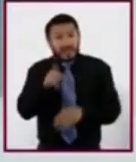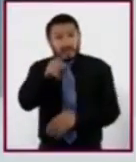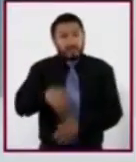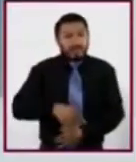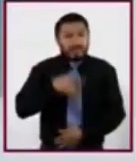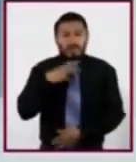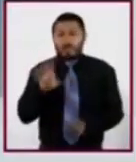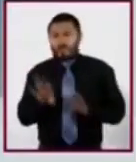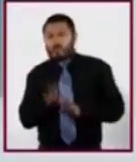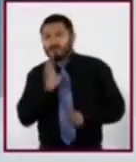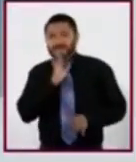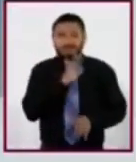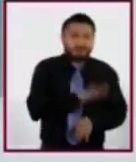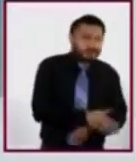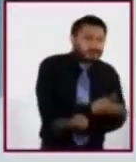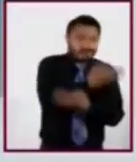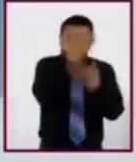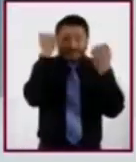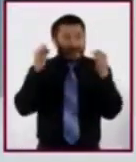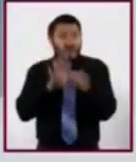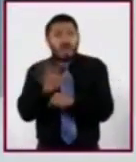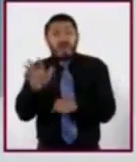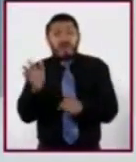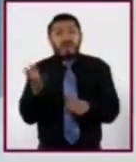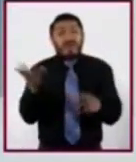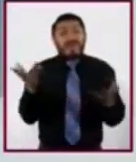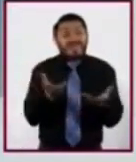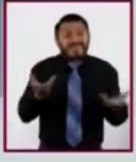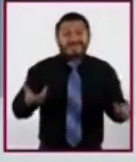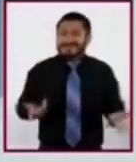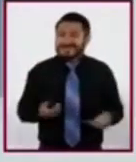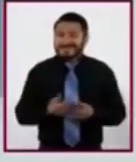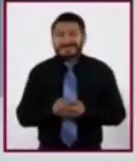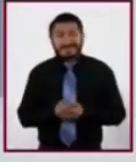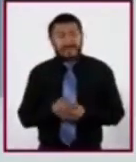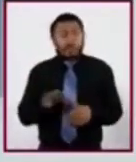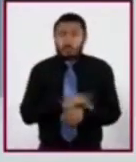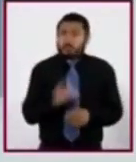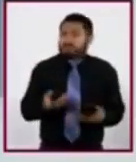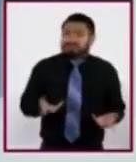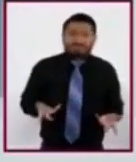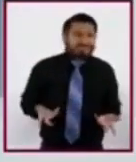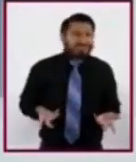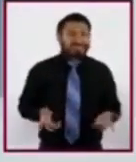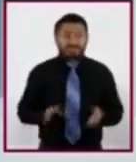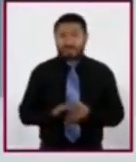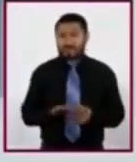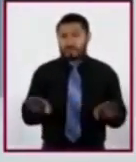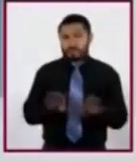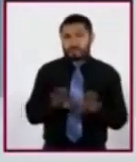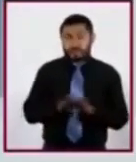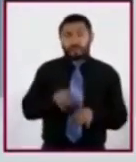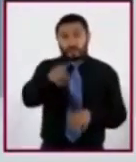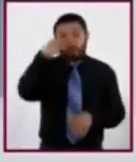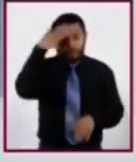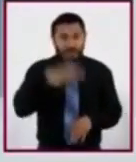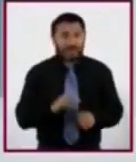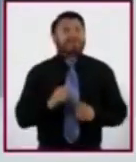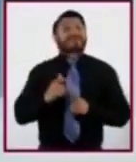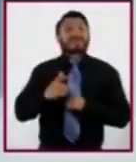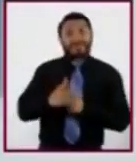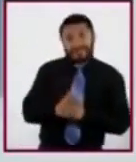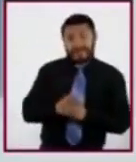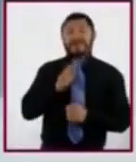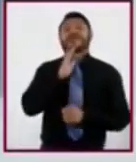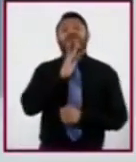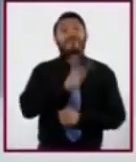y no saben por qué o qué hacer? ¿O les ha pasado que saben de algo que anda